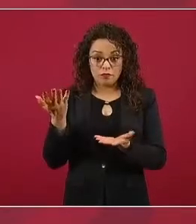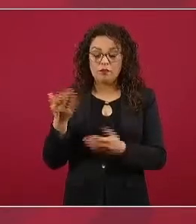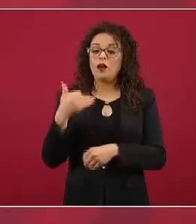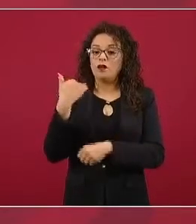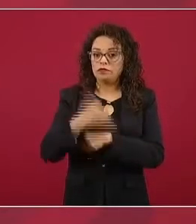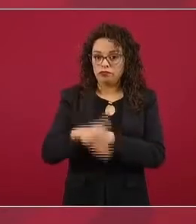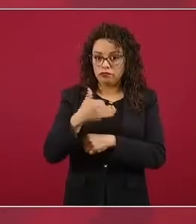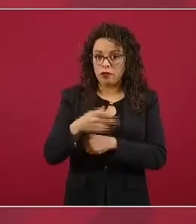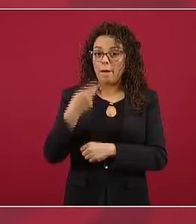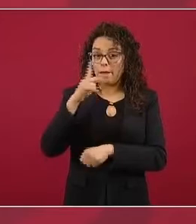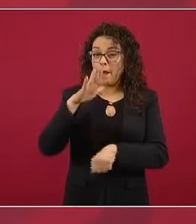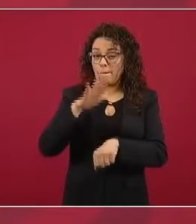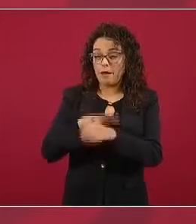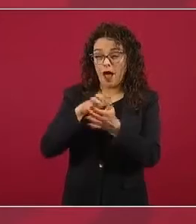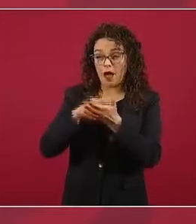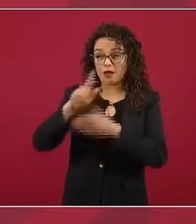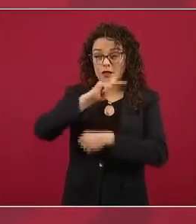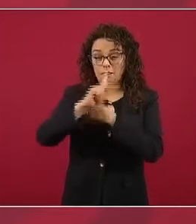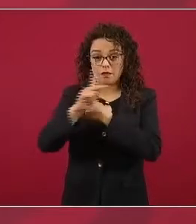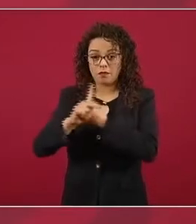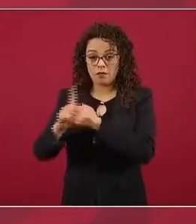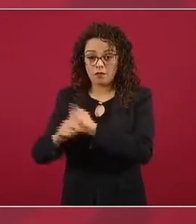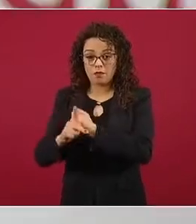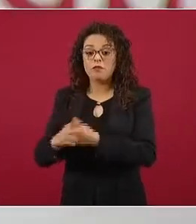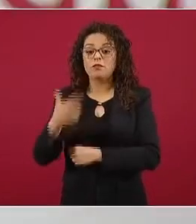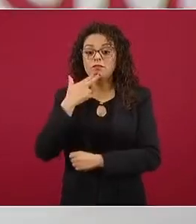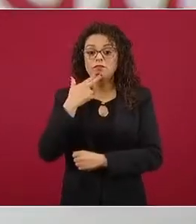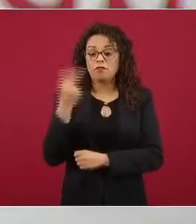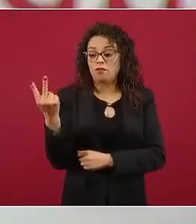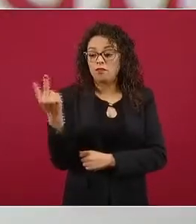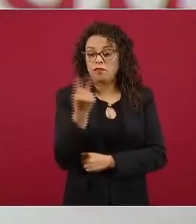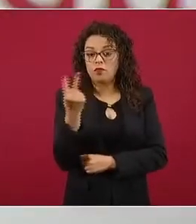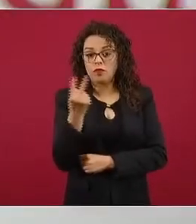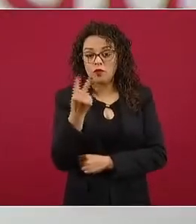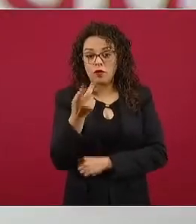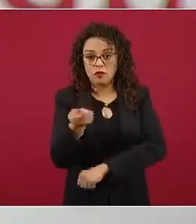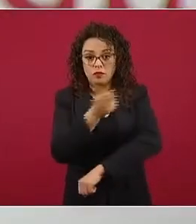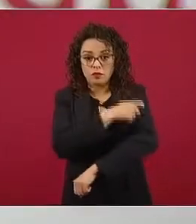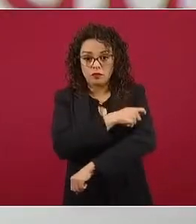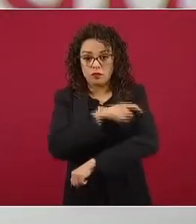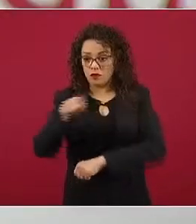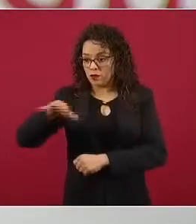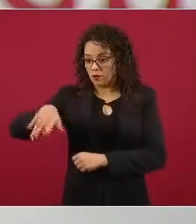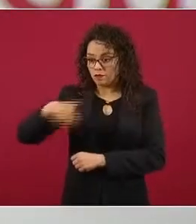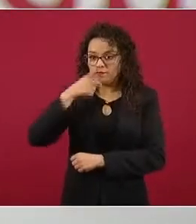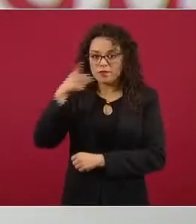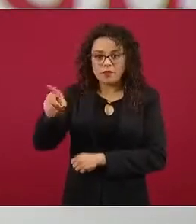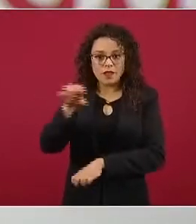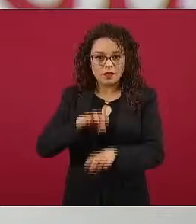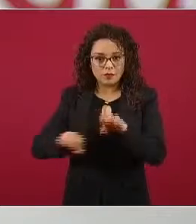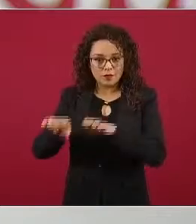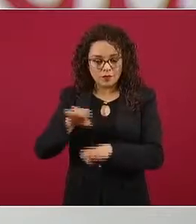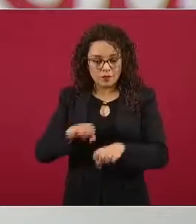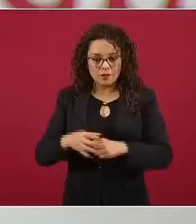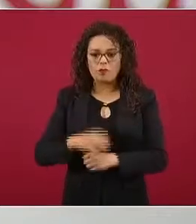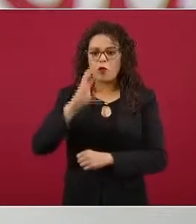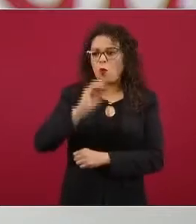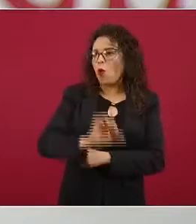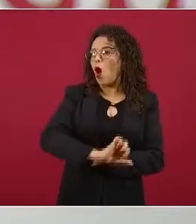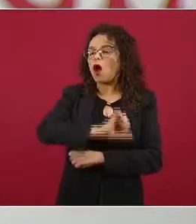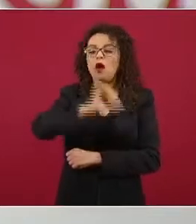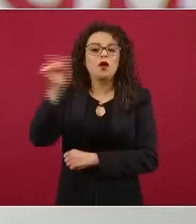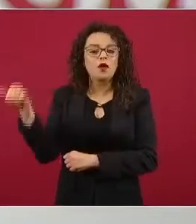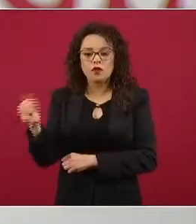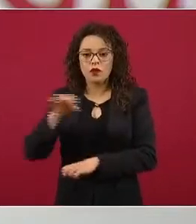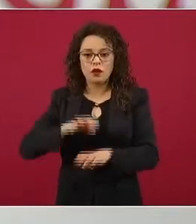mayoría de los países del mundo se aplicarán estas dos vacunas de las compañías que usted menciona o de cualquier otra compañía que vaya